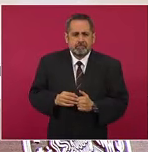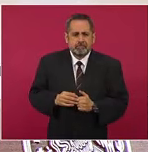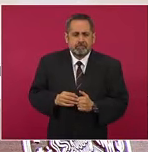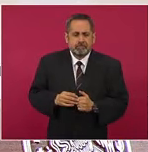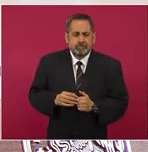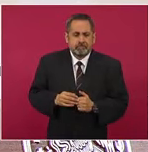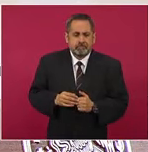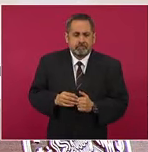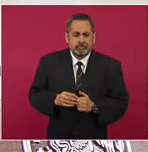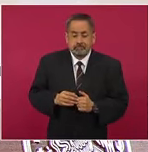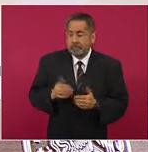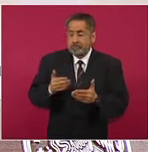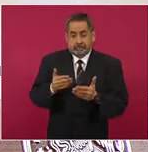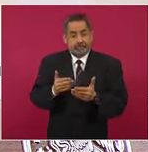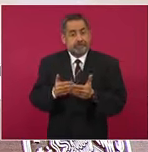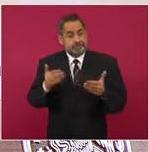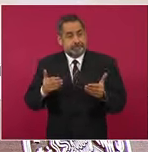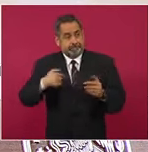ahora que fui